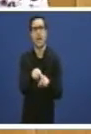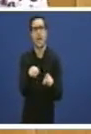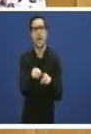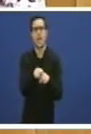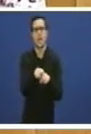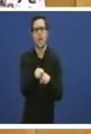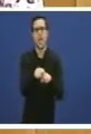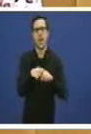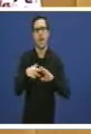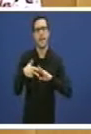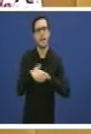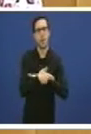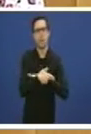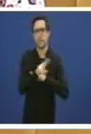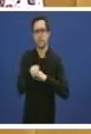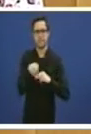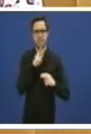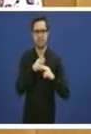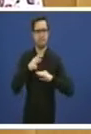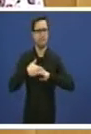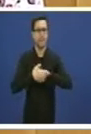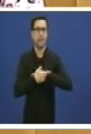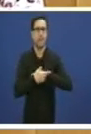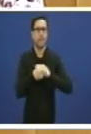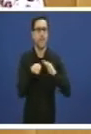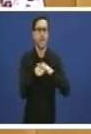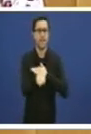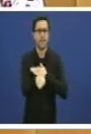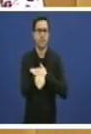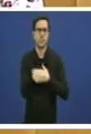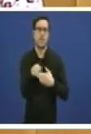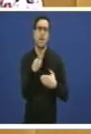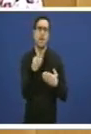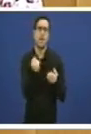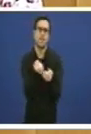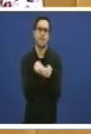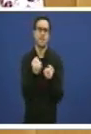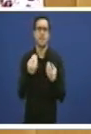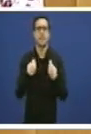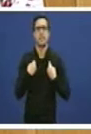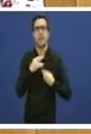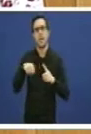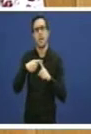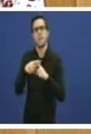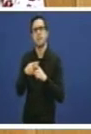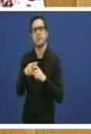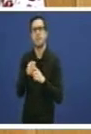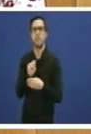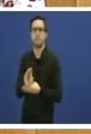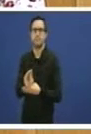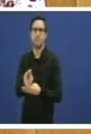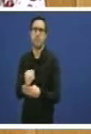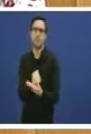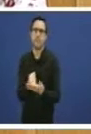unha restricción do acceso a asistencia sanitaria e a prestación farmacéutica. E,